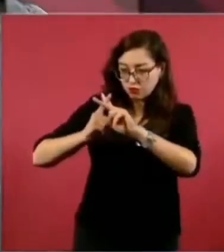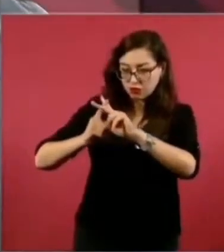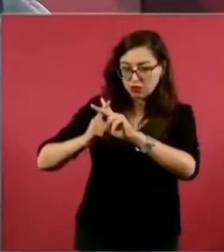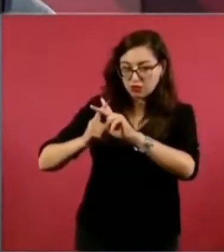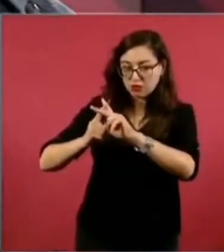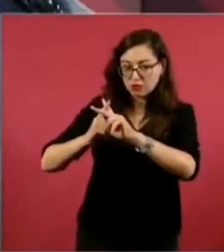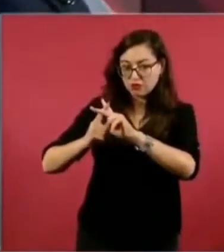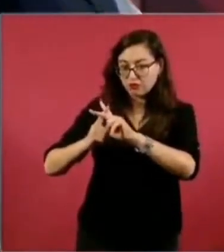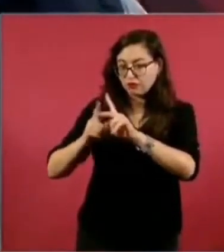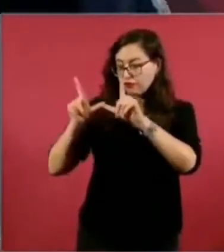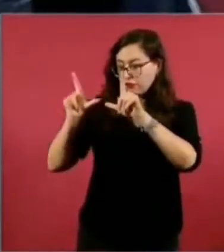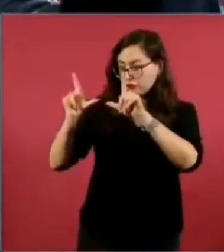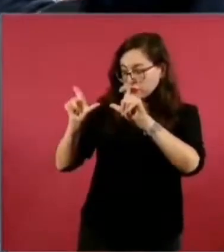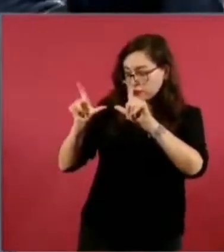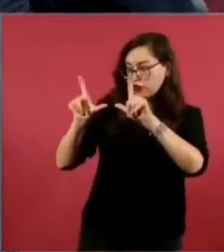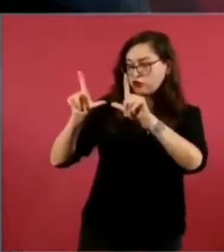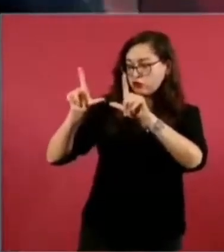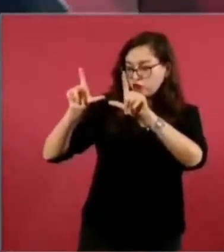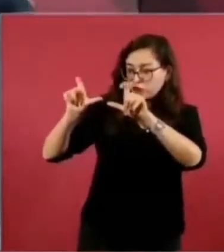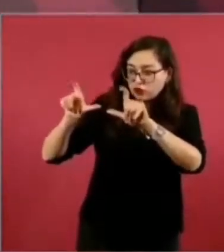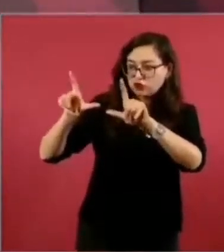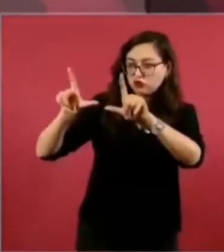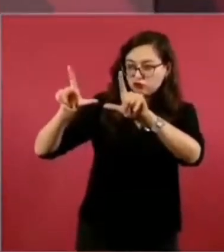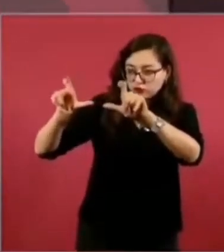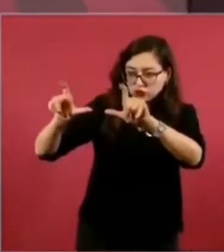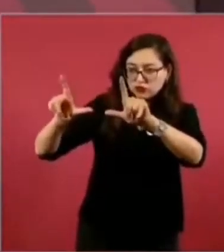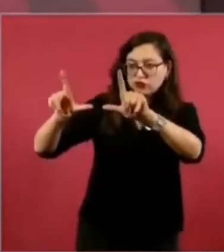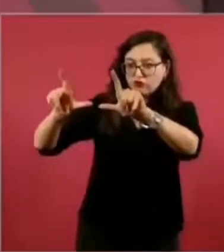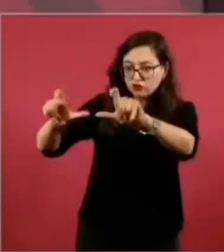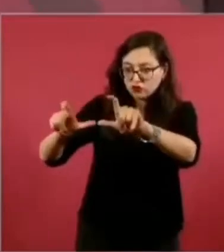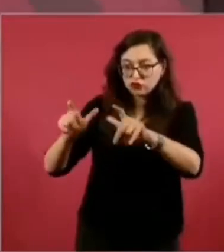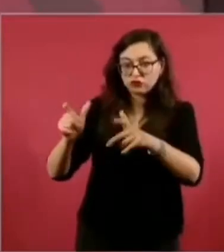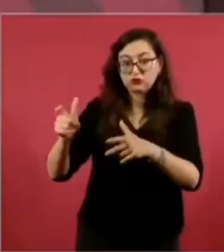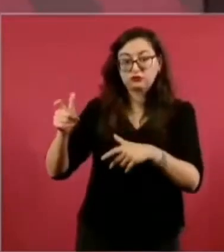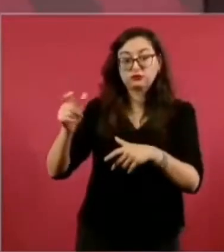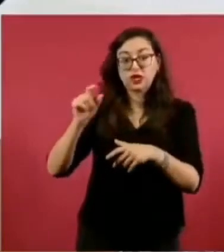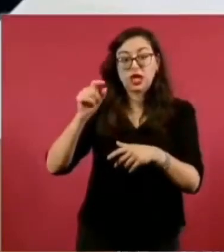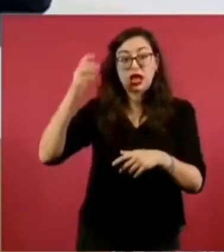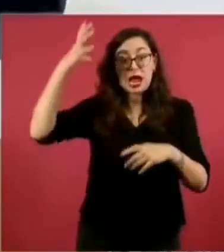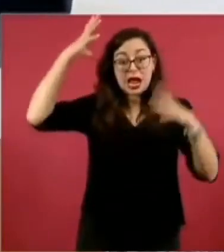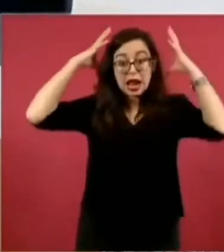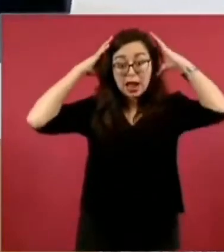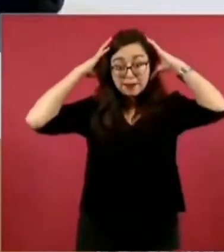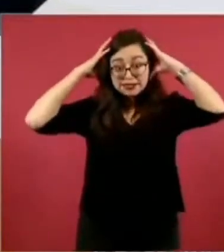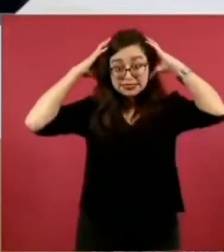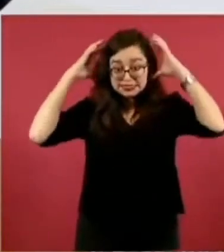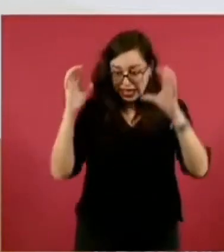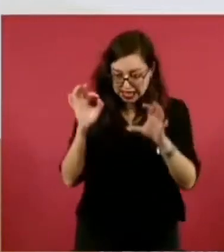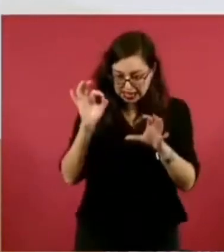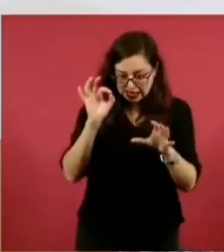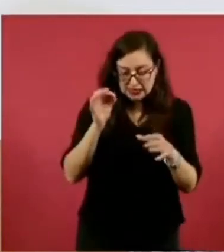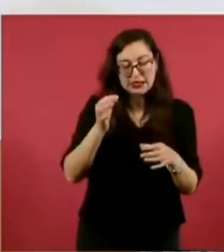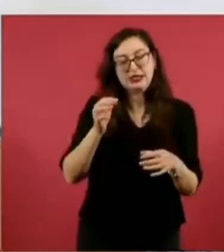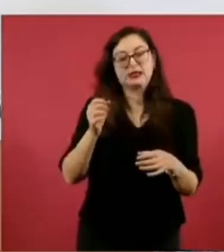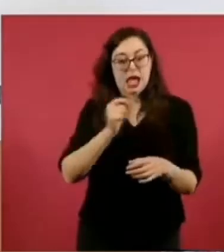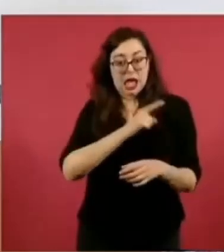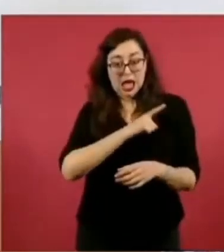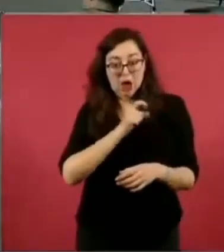de fotos y nos ponían alfilercitos para contarnos